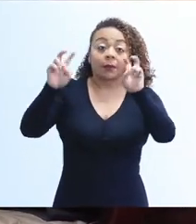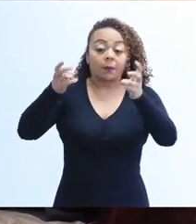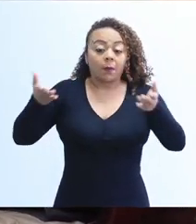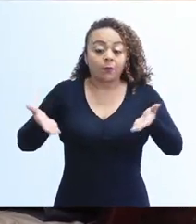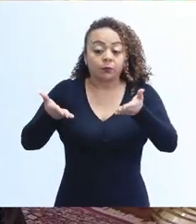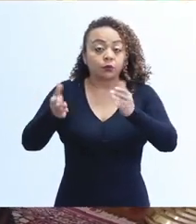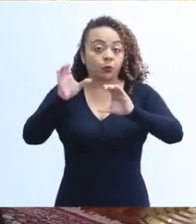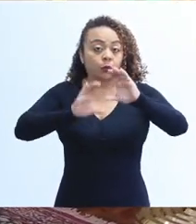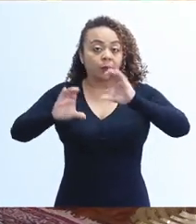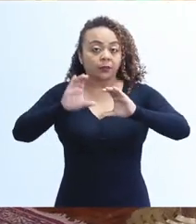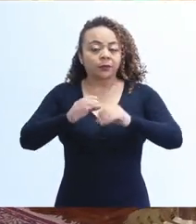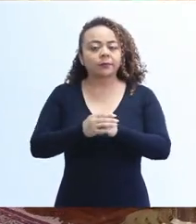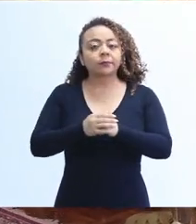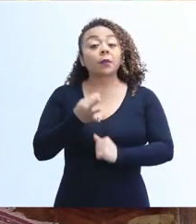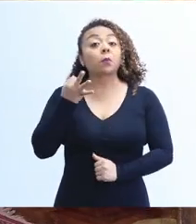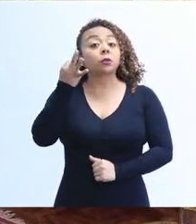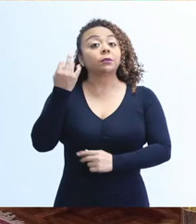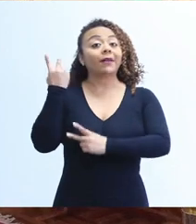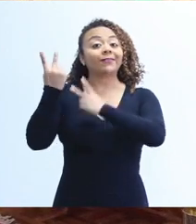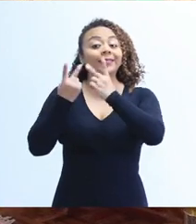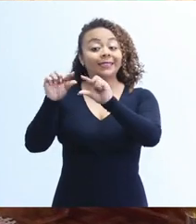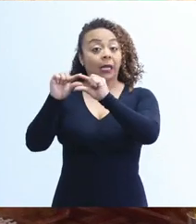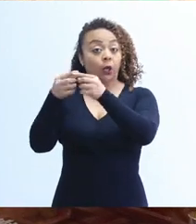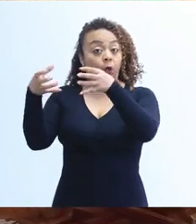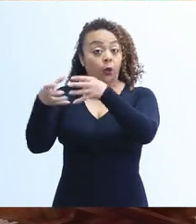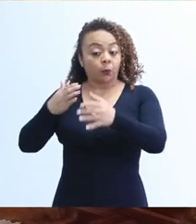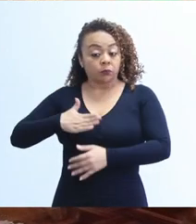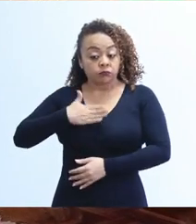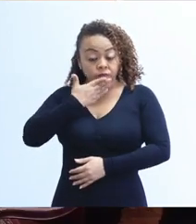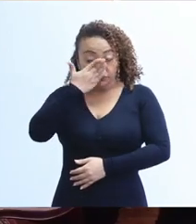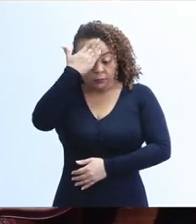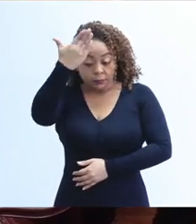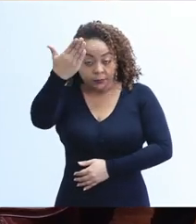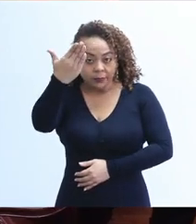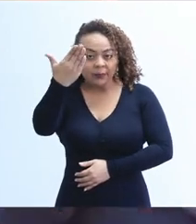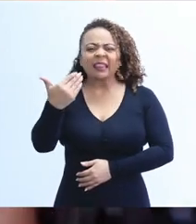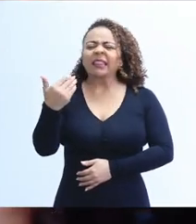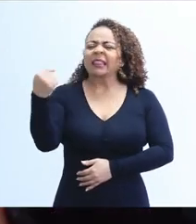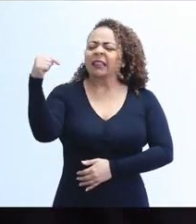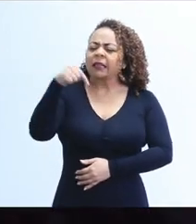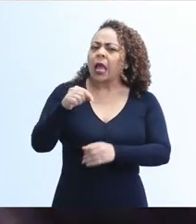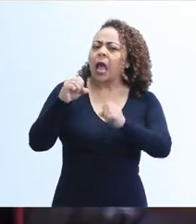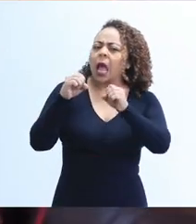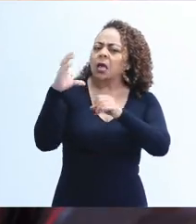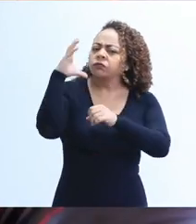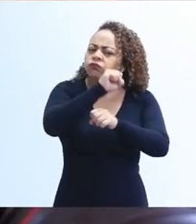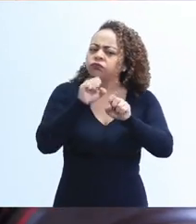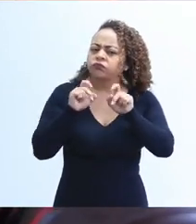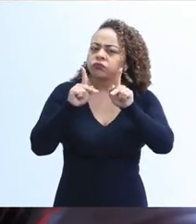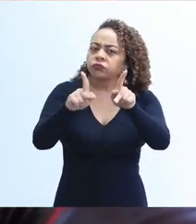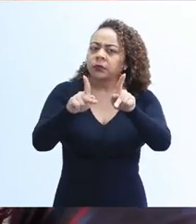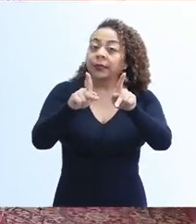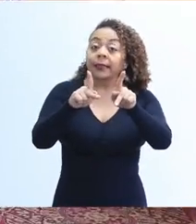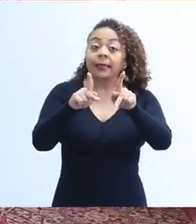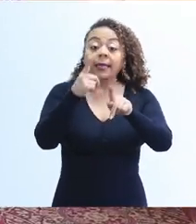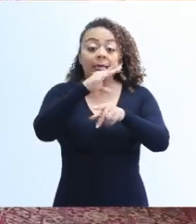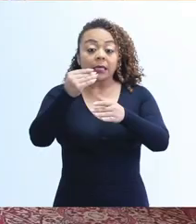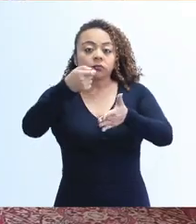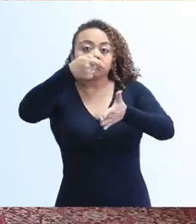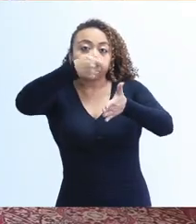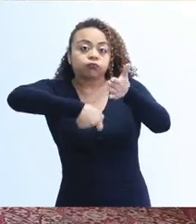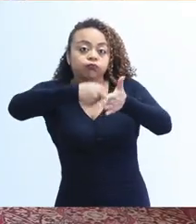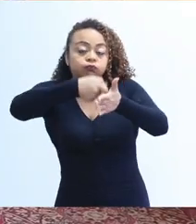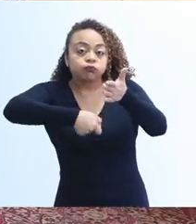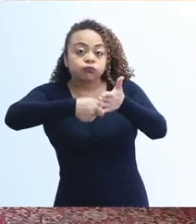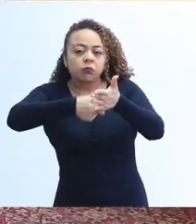promoción del comercio. La próxima visita de una delegación saudita vendrá a identificar oportunidades de inversión y suscribir